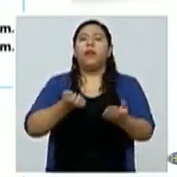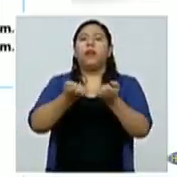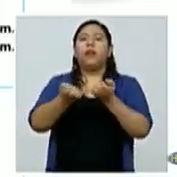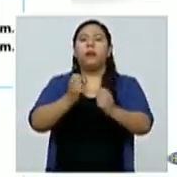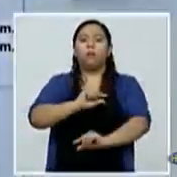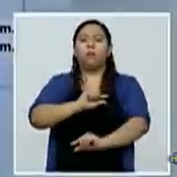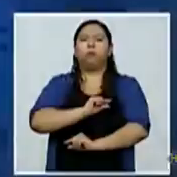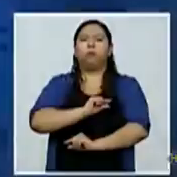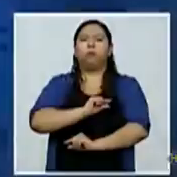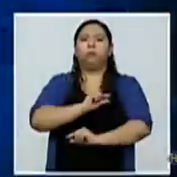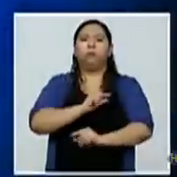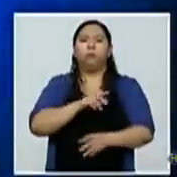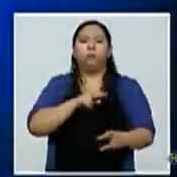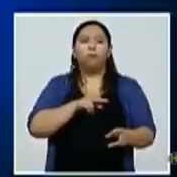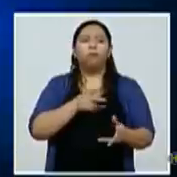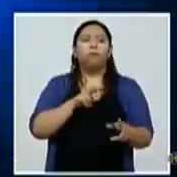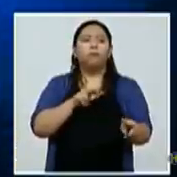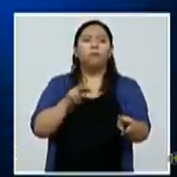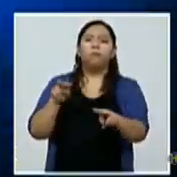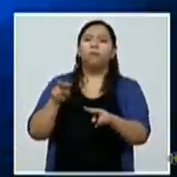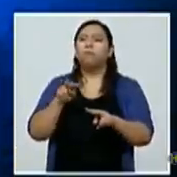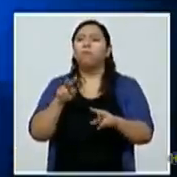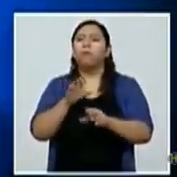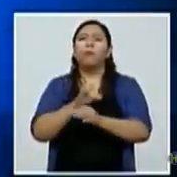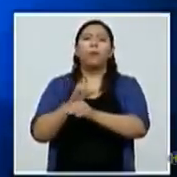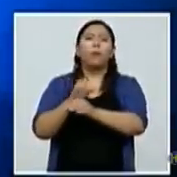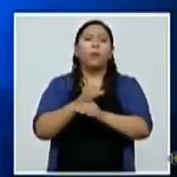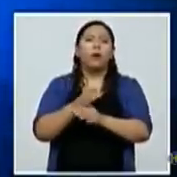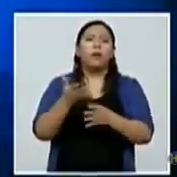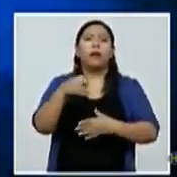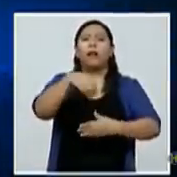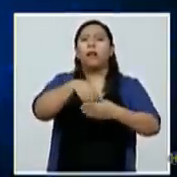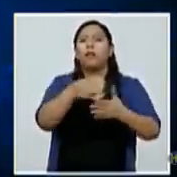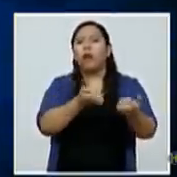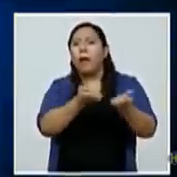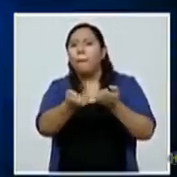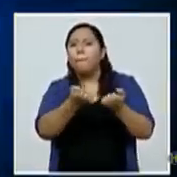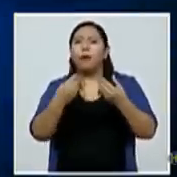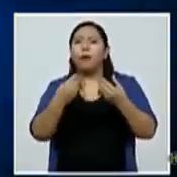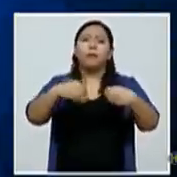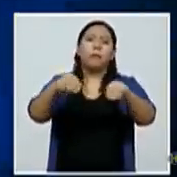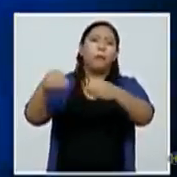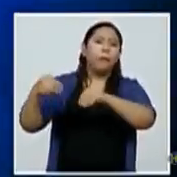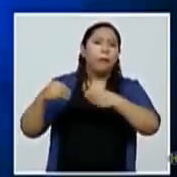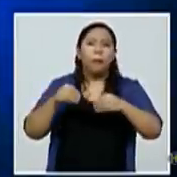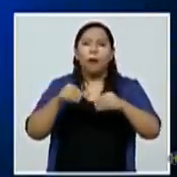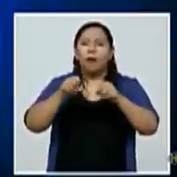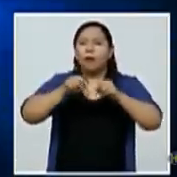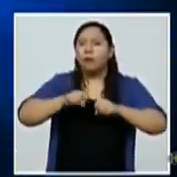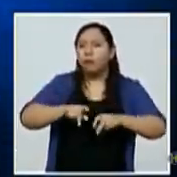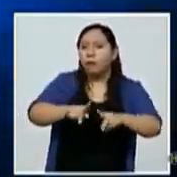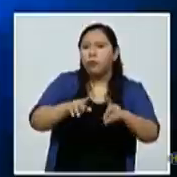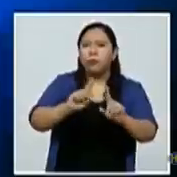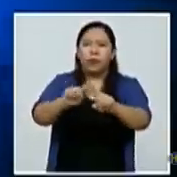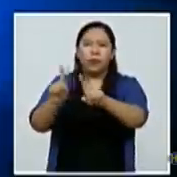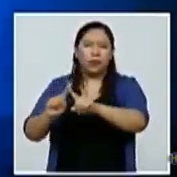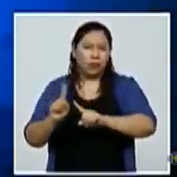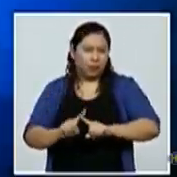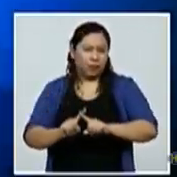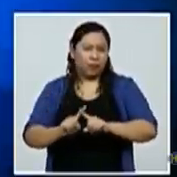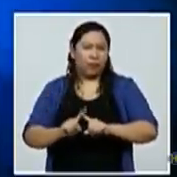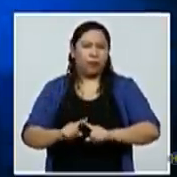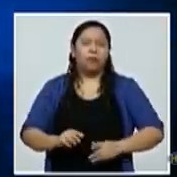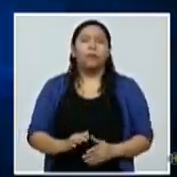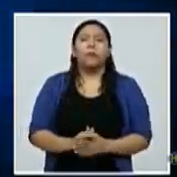de seguridad que presten servicios en los comercios, empresas comerciales y comercios autorizados para abrir, en esta